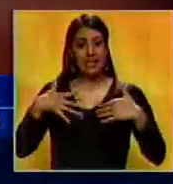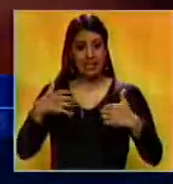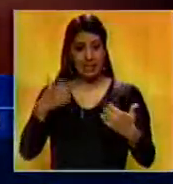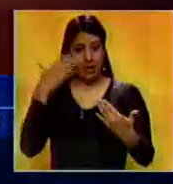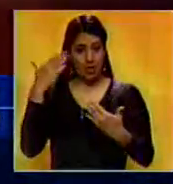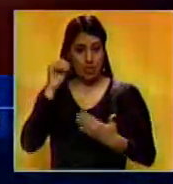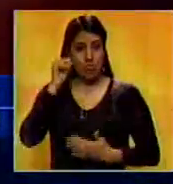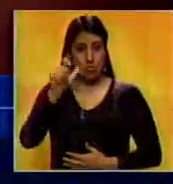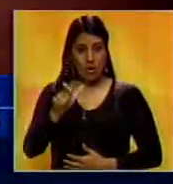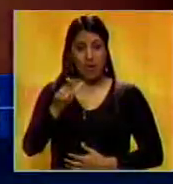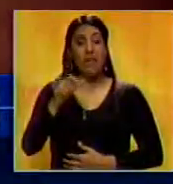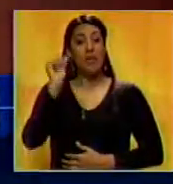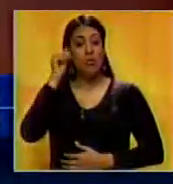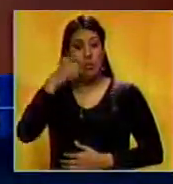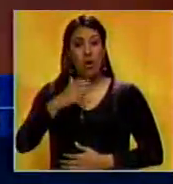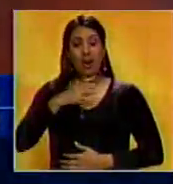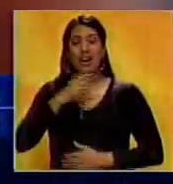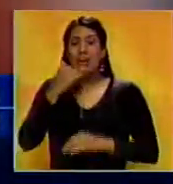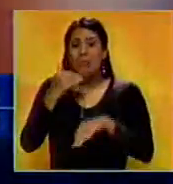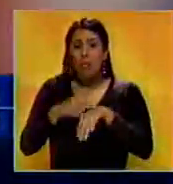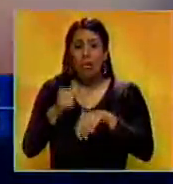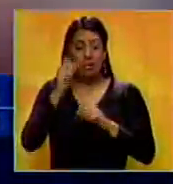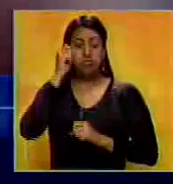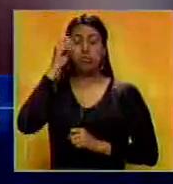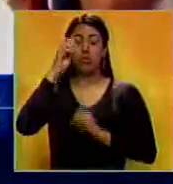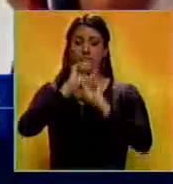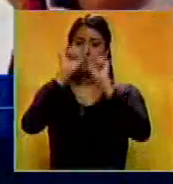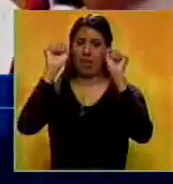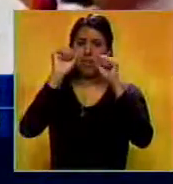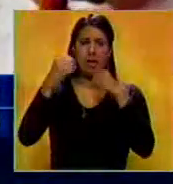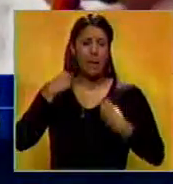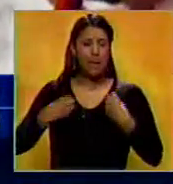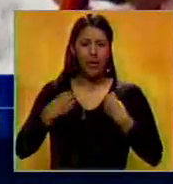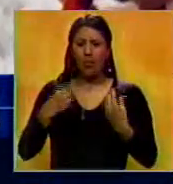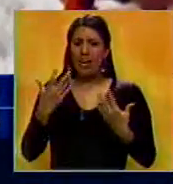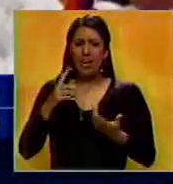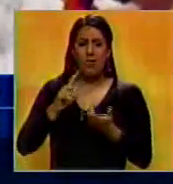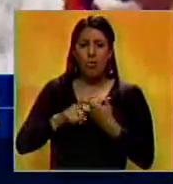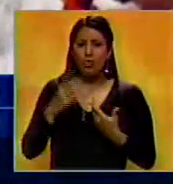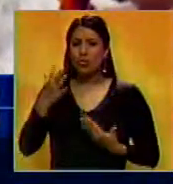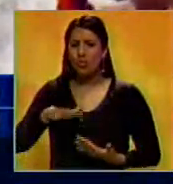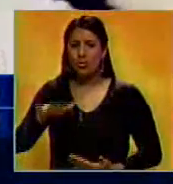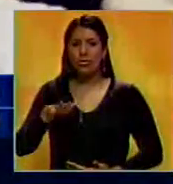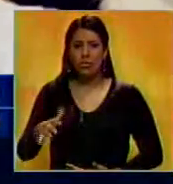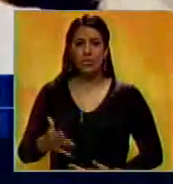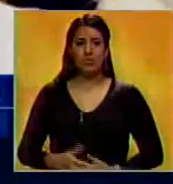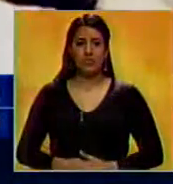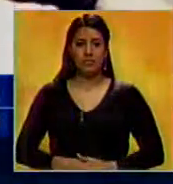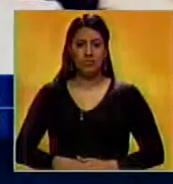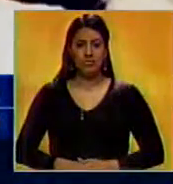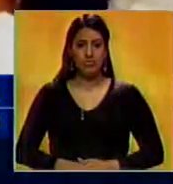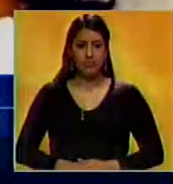salud Patricia García. La mujer acababa de despertar y solo le preocupaba el estado de salud de su familia.